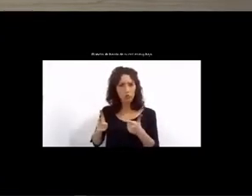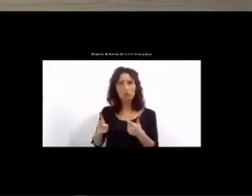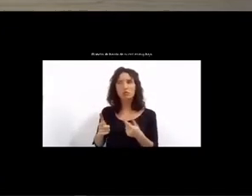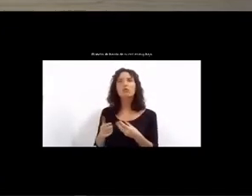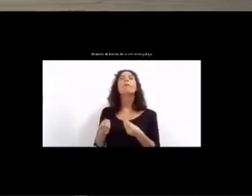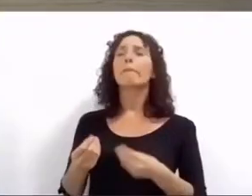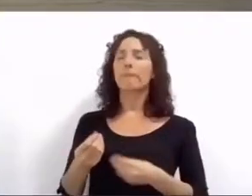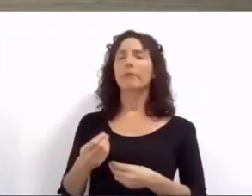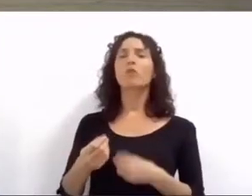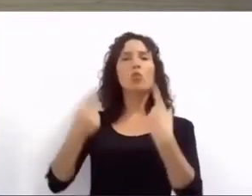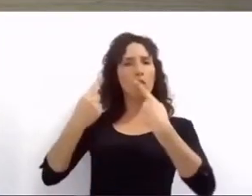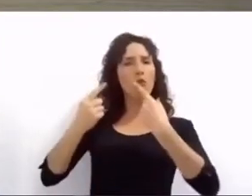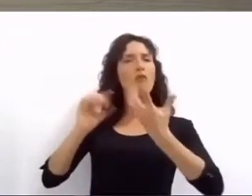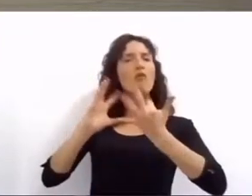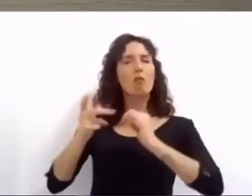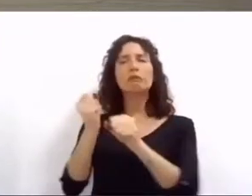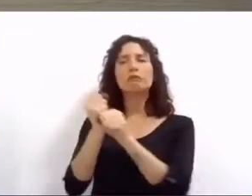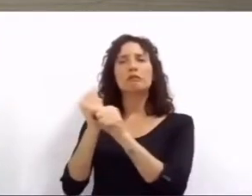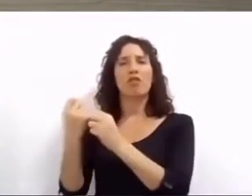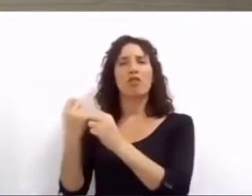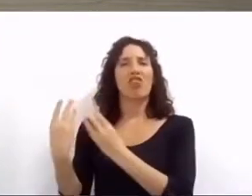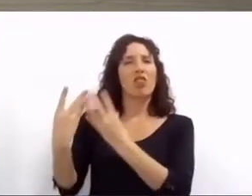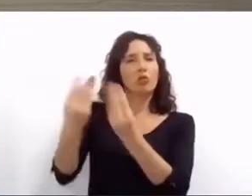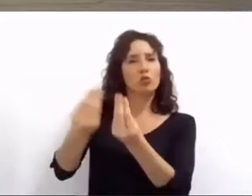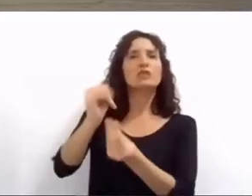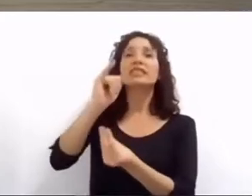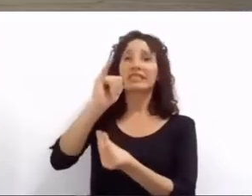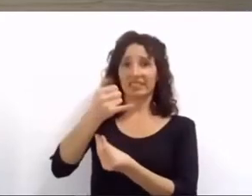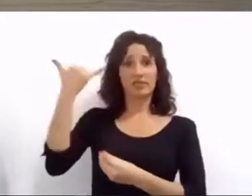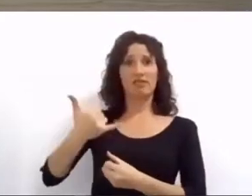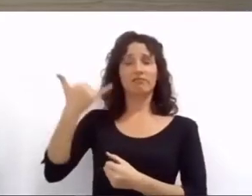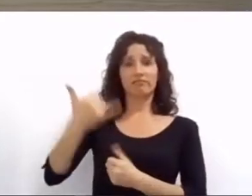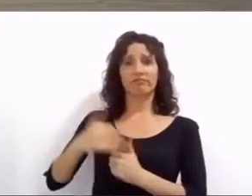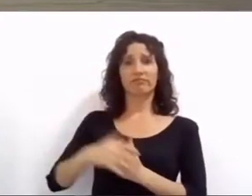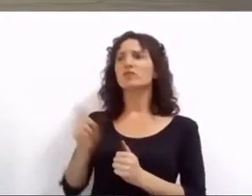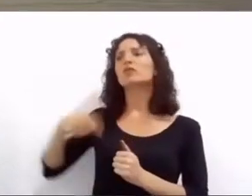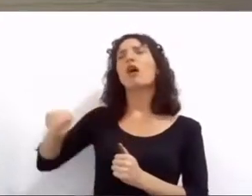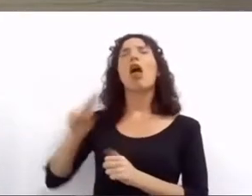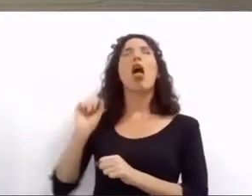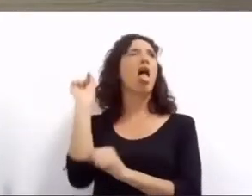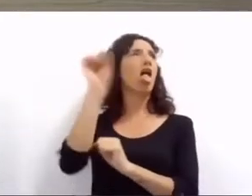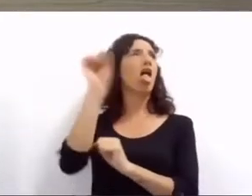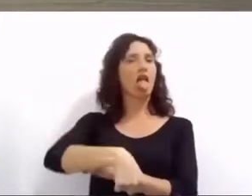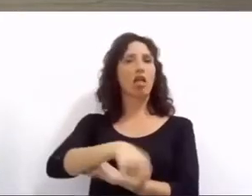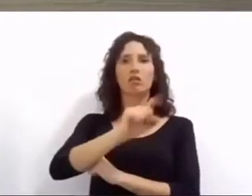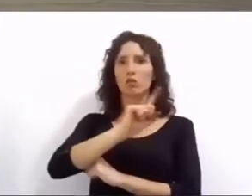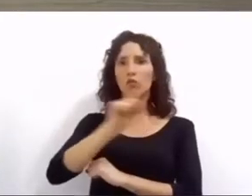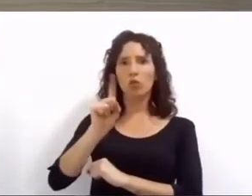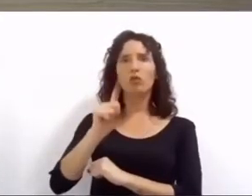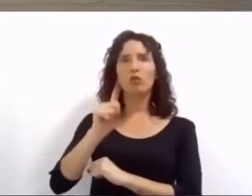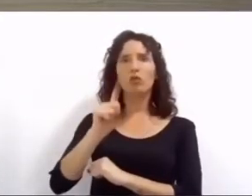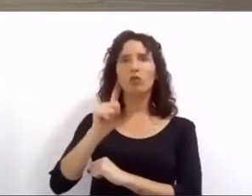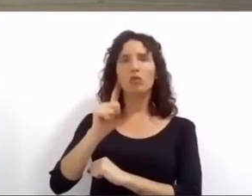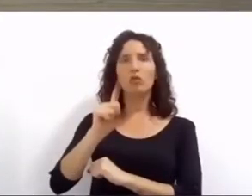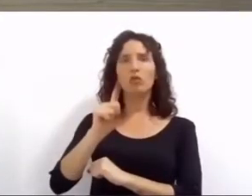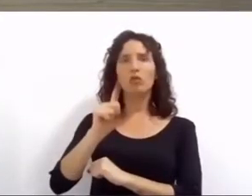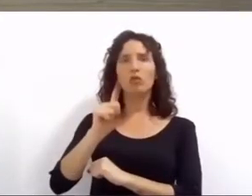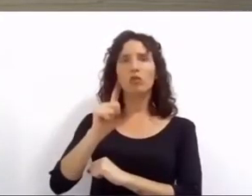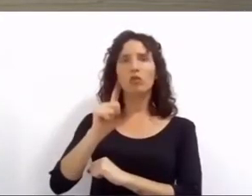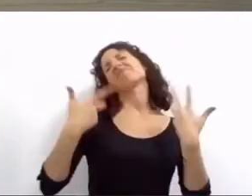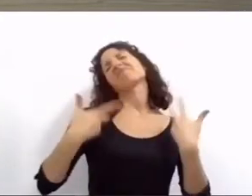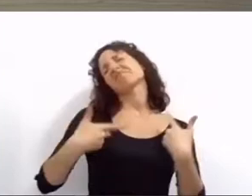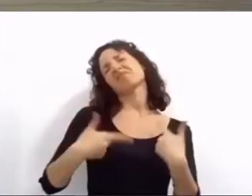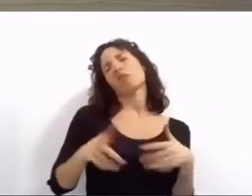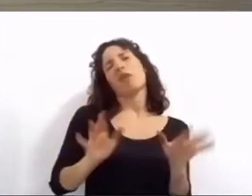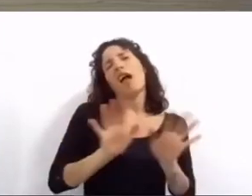lo hacemos todos los días en todo el territorio. No miramos para el costado, no naturalizamos la violencia, trabajamos